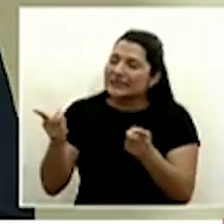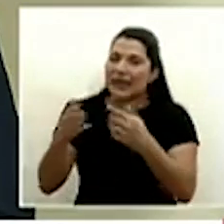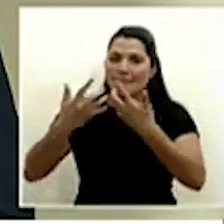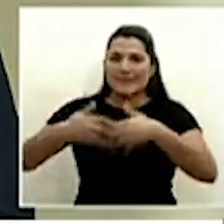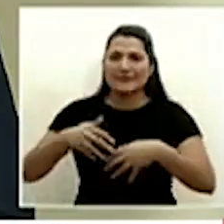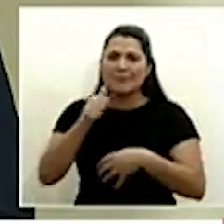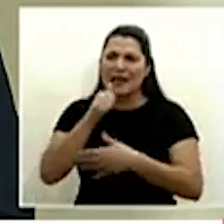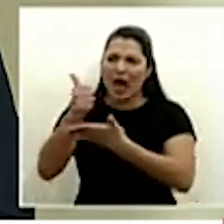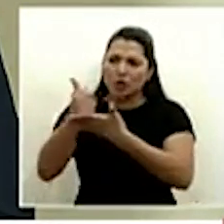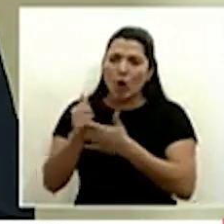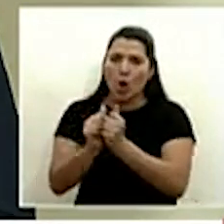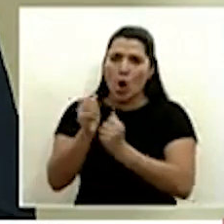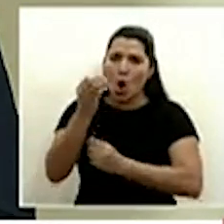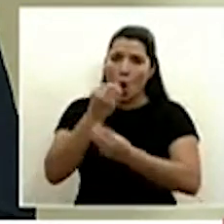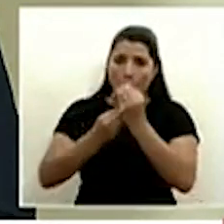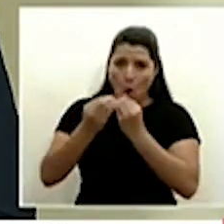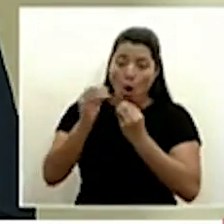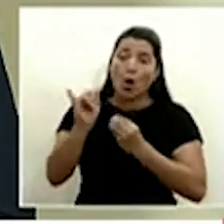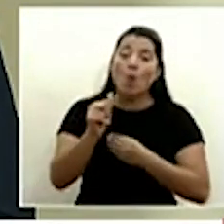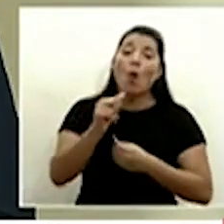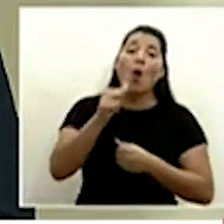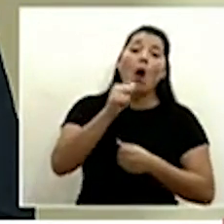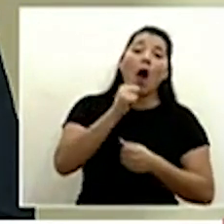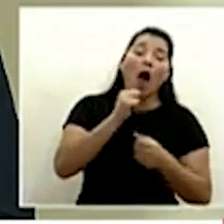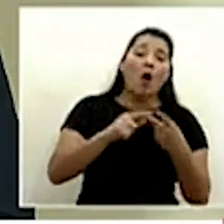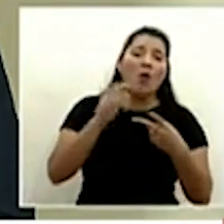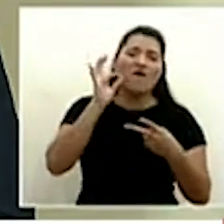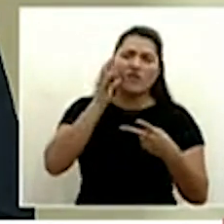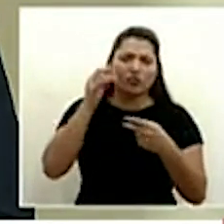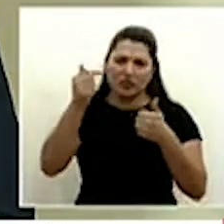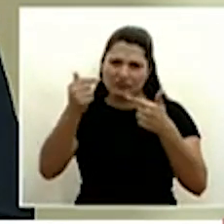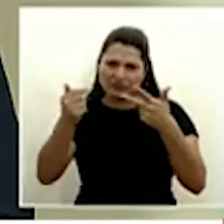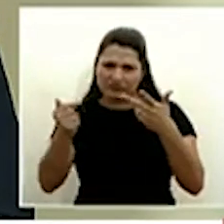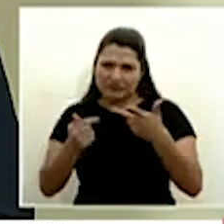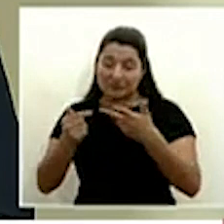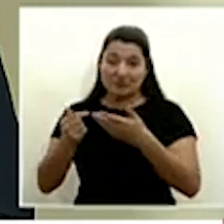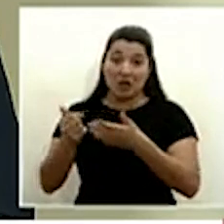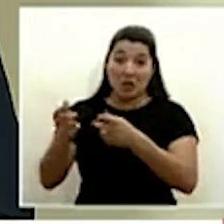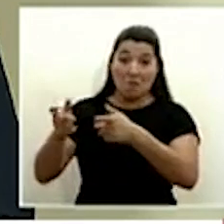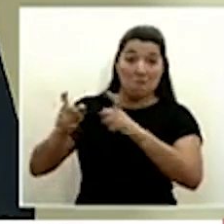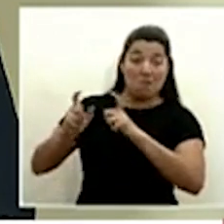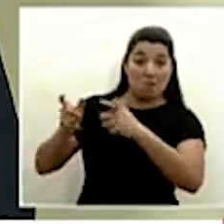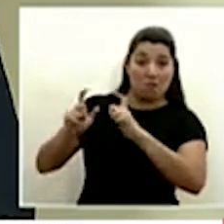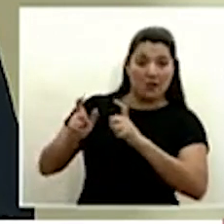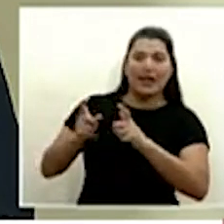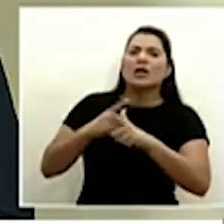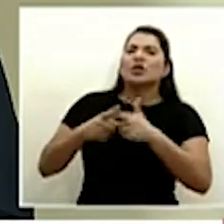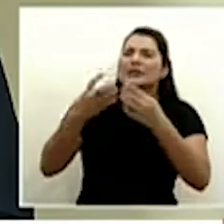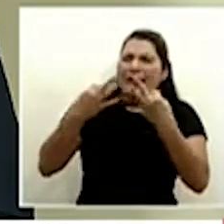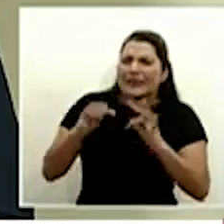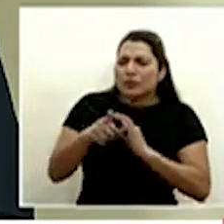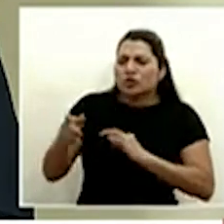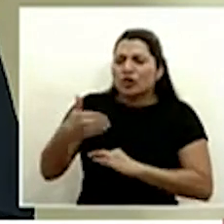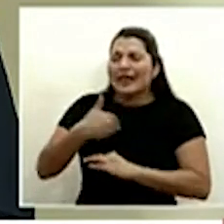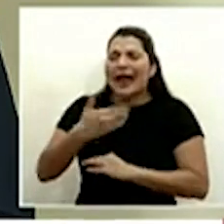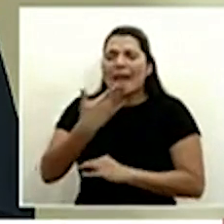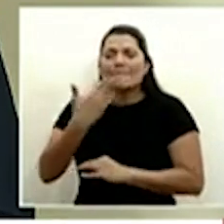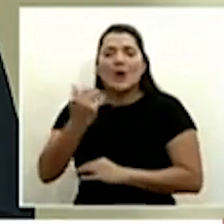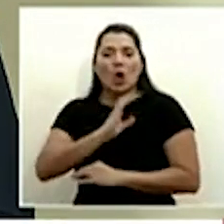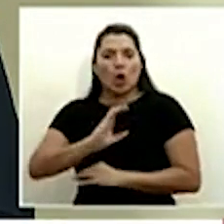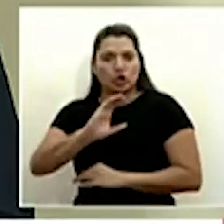agua, fruta, etcétera y estamos tratando que ellos tengan las condiciones más óptimas sin embargo